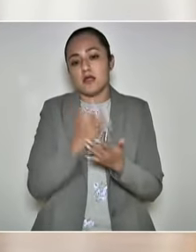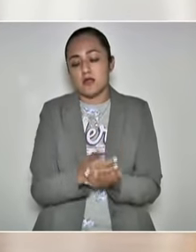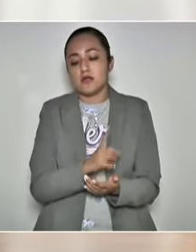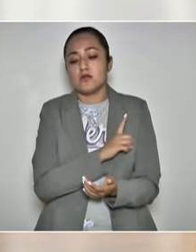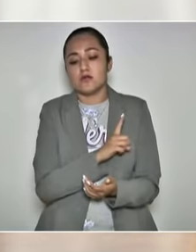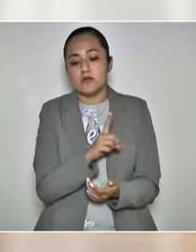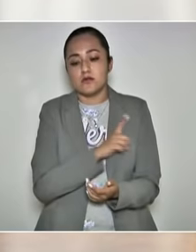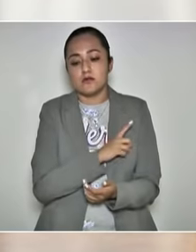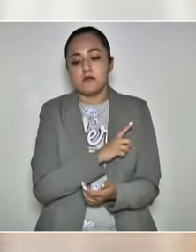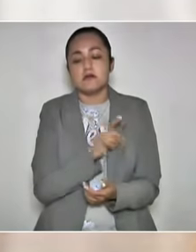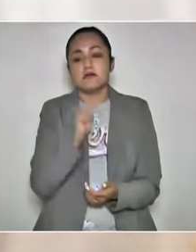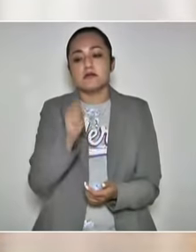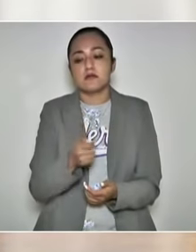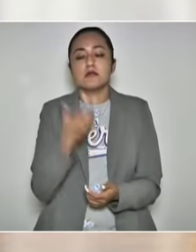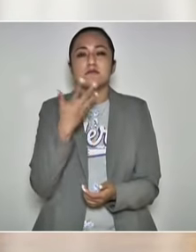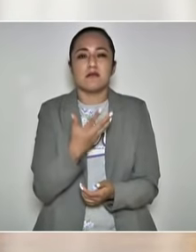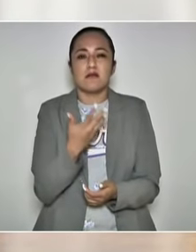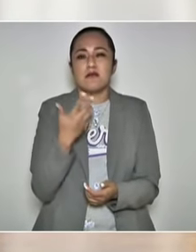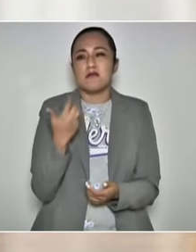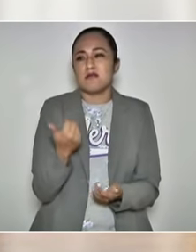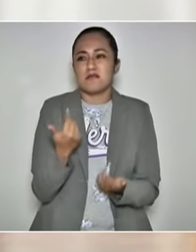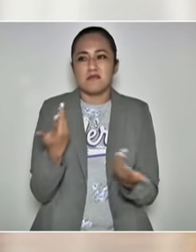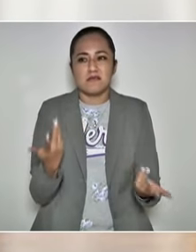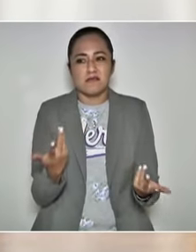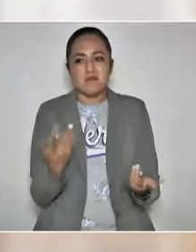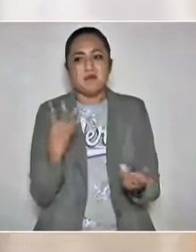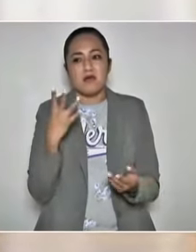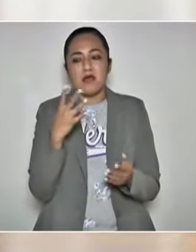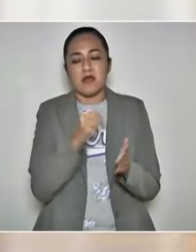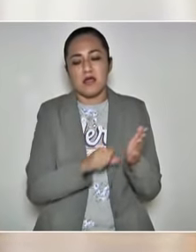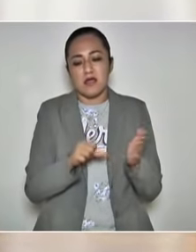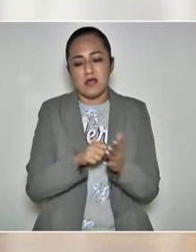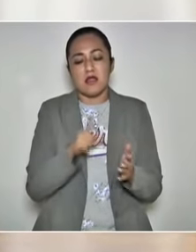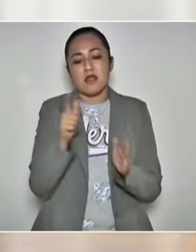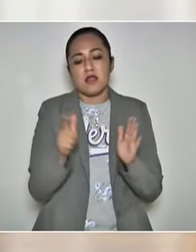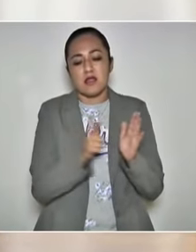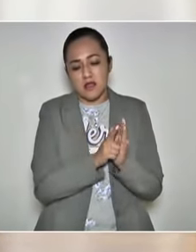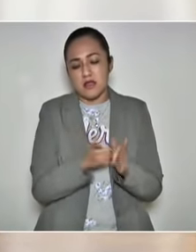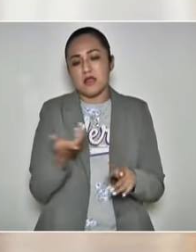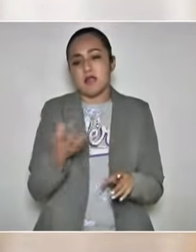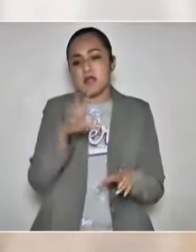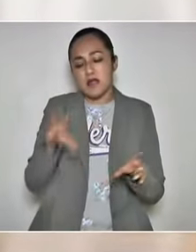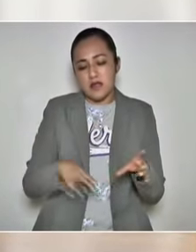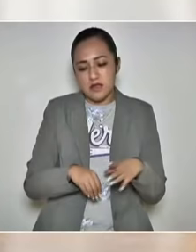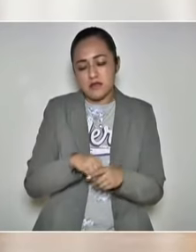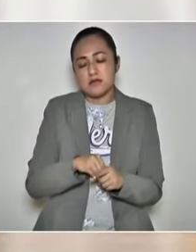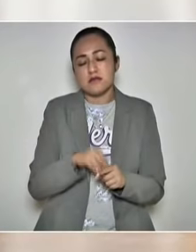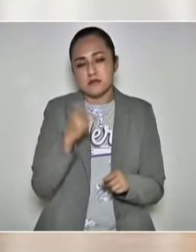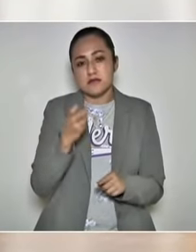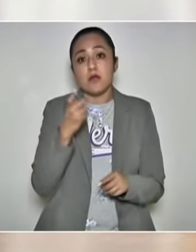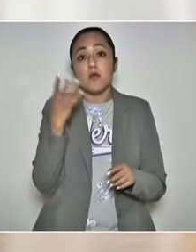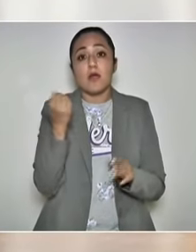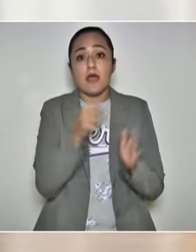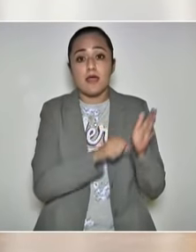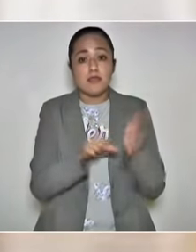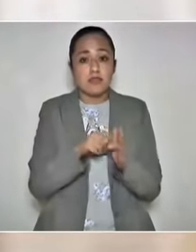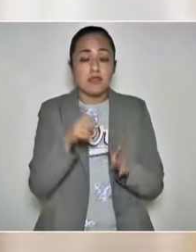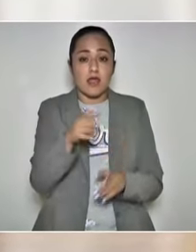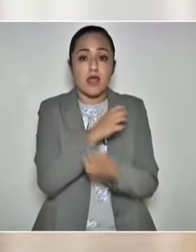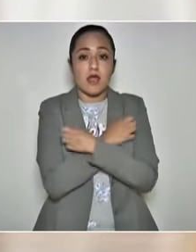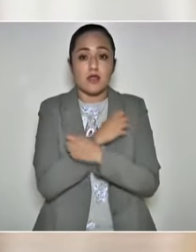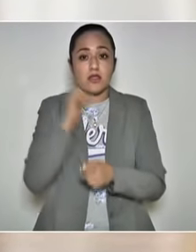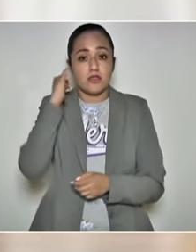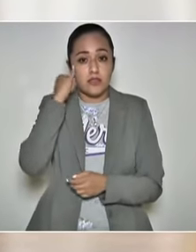de 5, 6 más 4 artículos de la ley inclusiva de educación. Son 9 artículos de educación